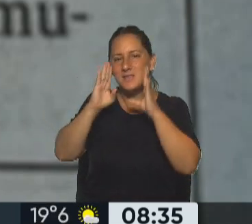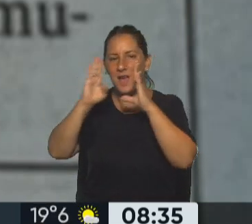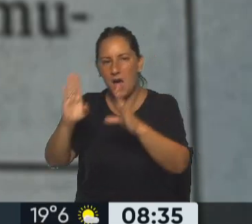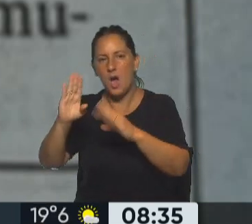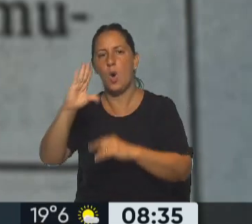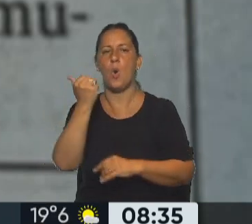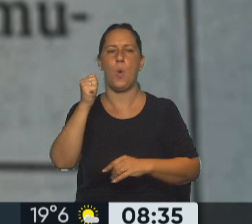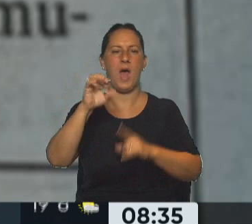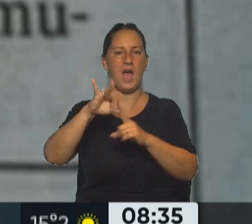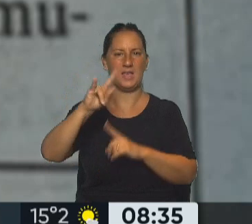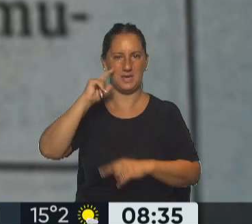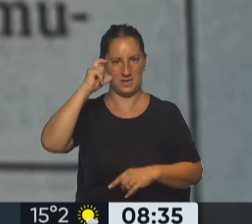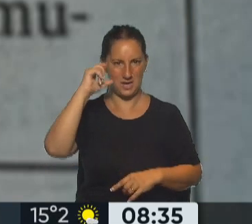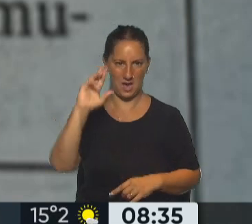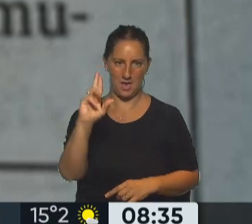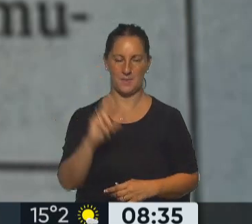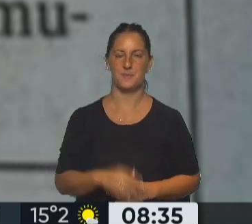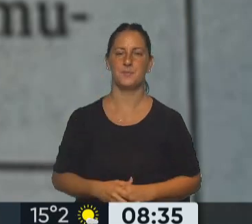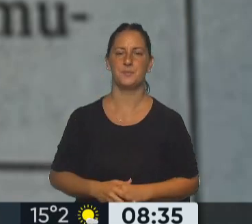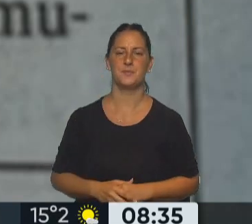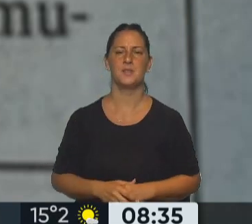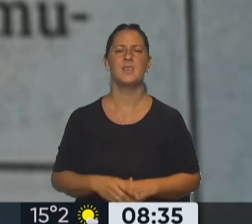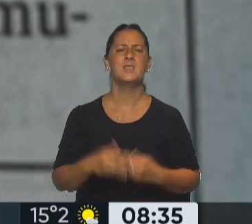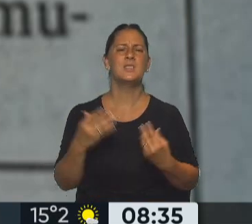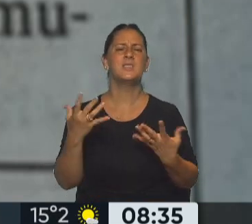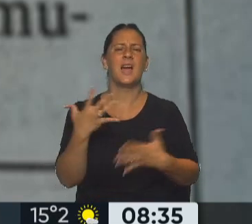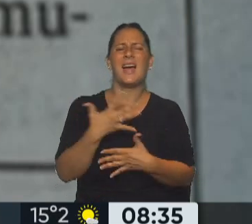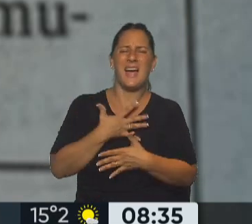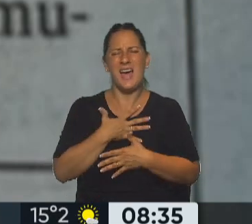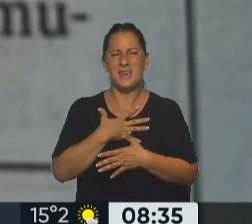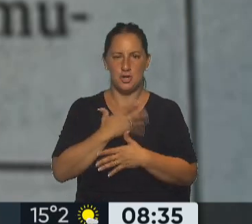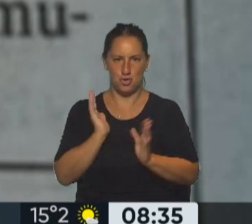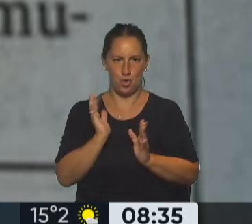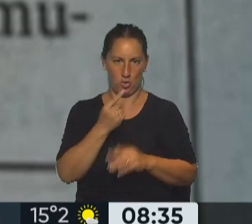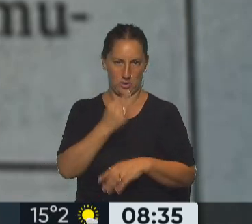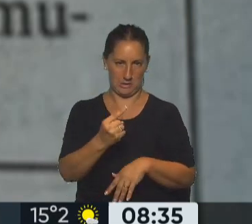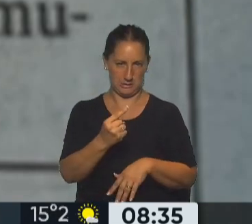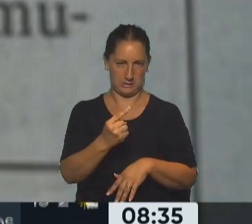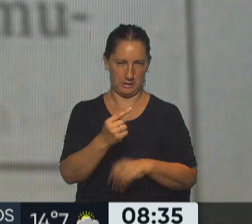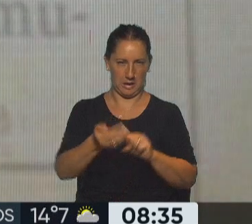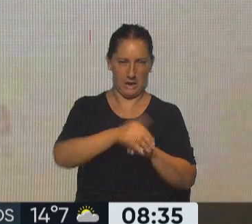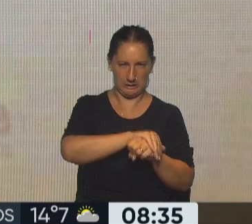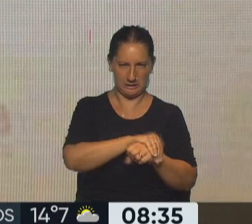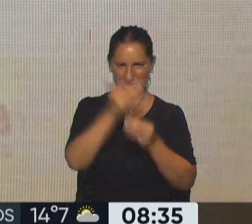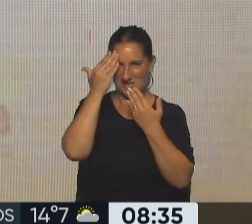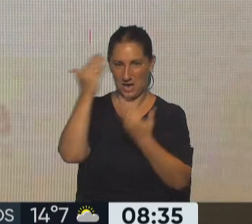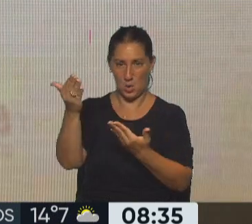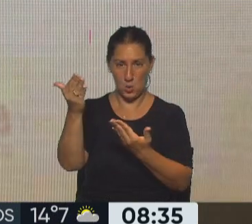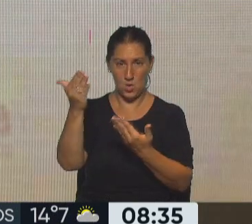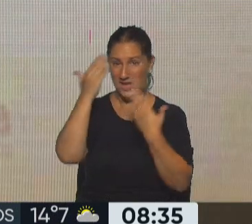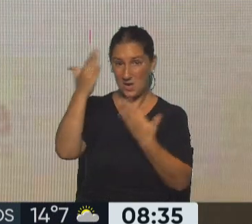Carlos Blackier. Con mucho cariño el jefe de gobierno porteño saluda a quien murió